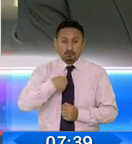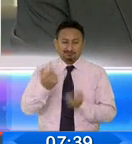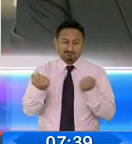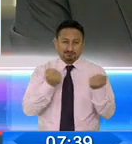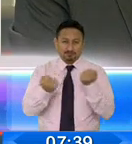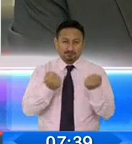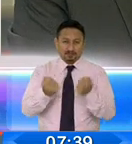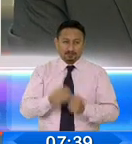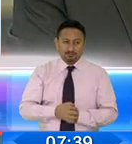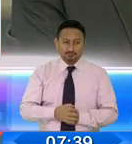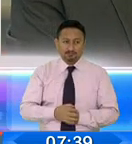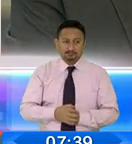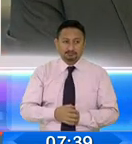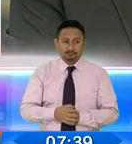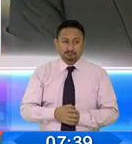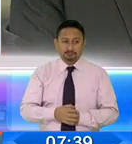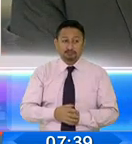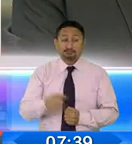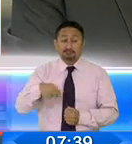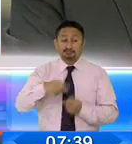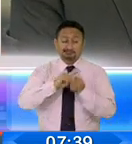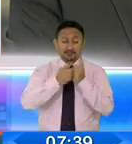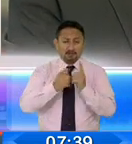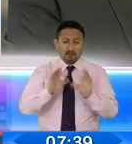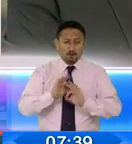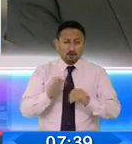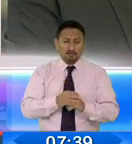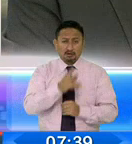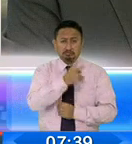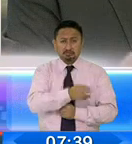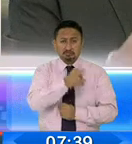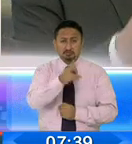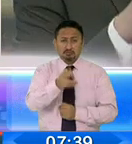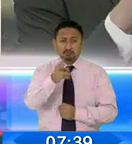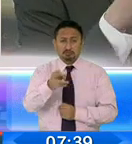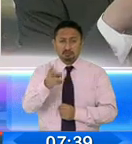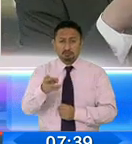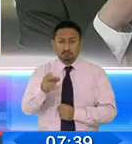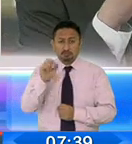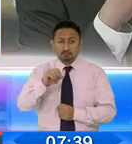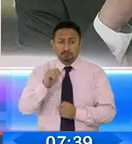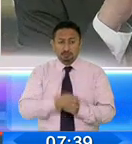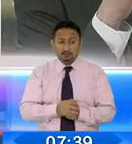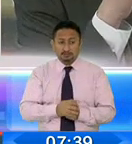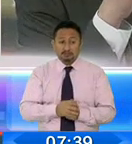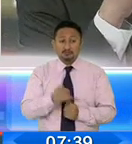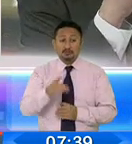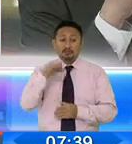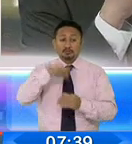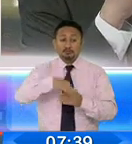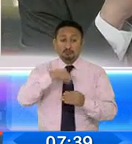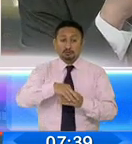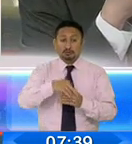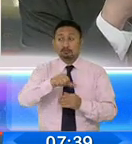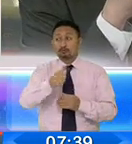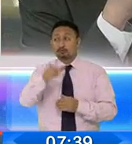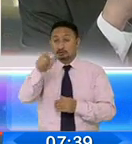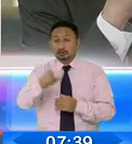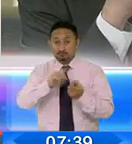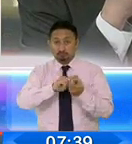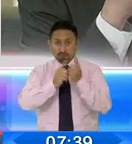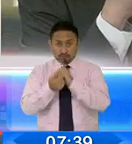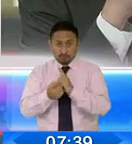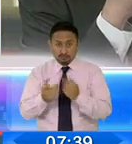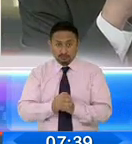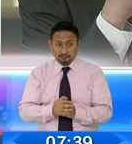el sistema informático y que no ha sido cambiado y que es el mismo para poder migrar votos de un candidato para otros candidatos. Nosotros